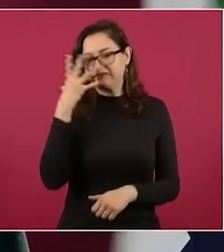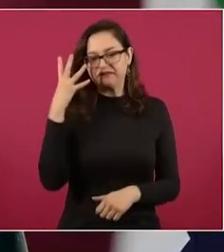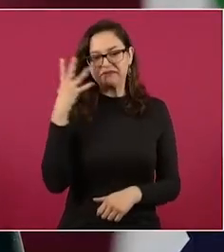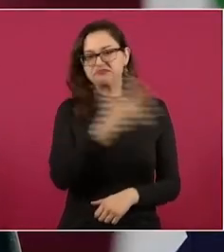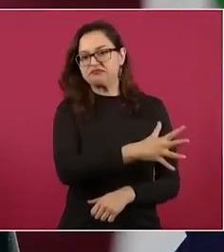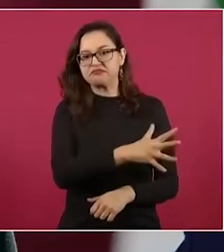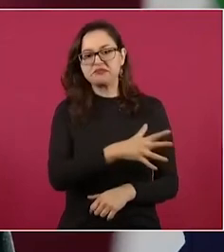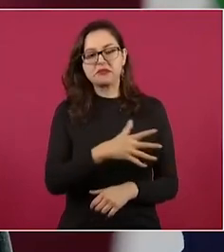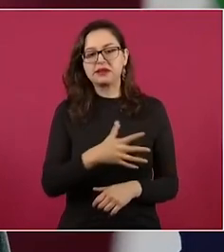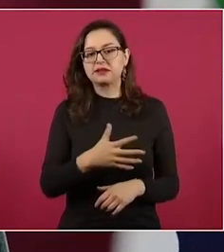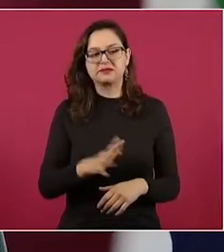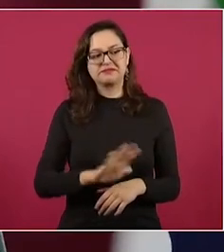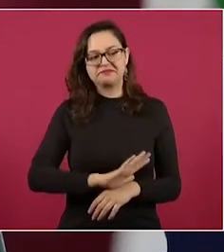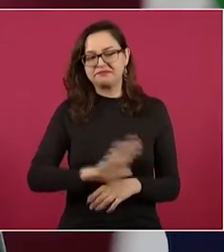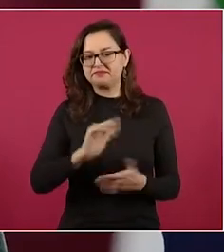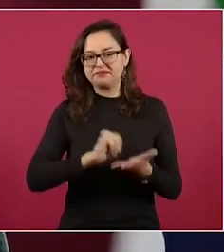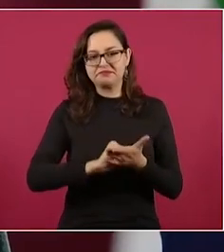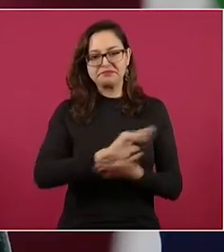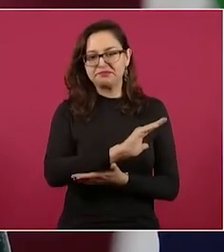Y tres,